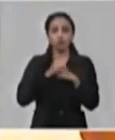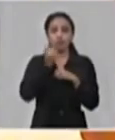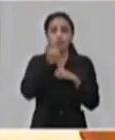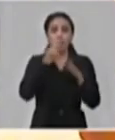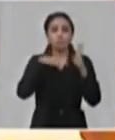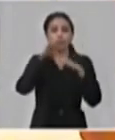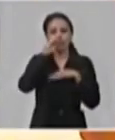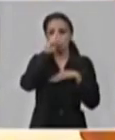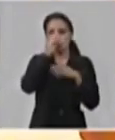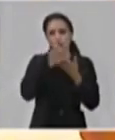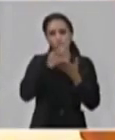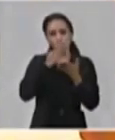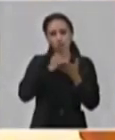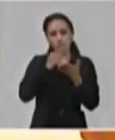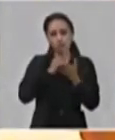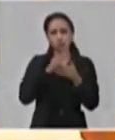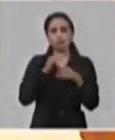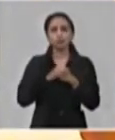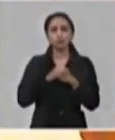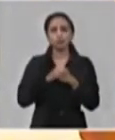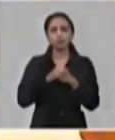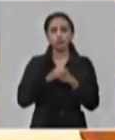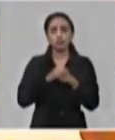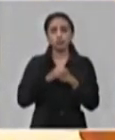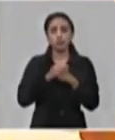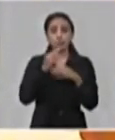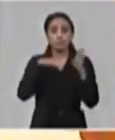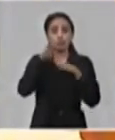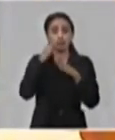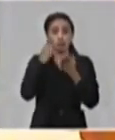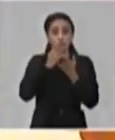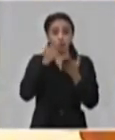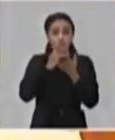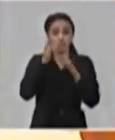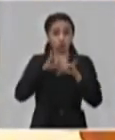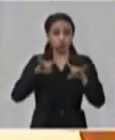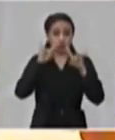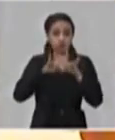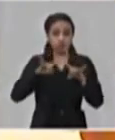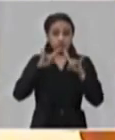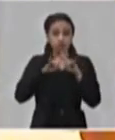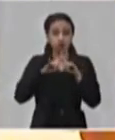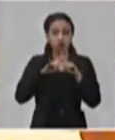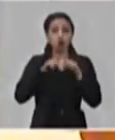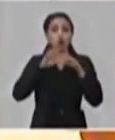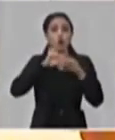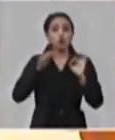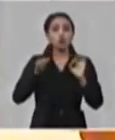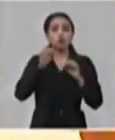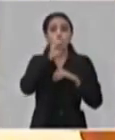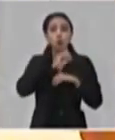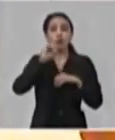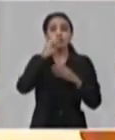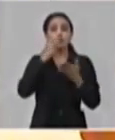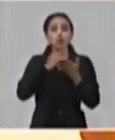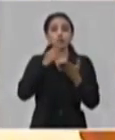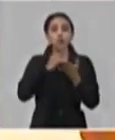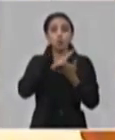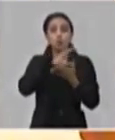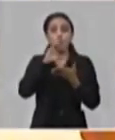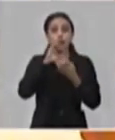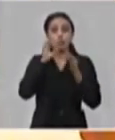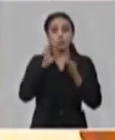Ministerios de Educación y Educación Superior, en coordinación con las organizaciones estudiantiles,